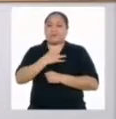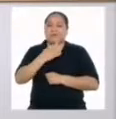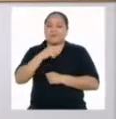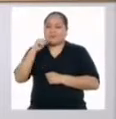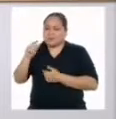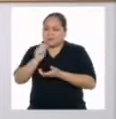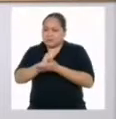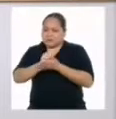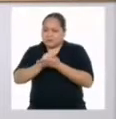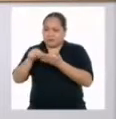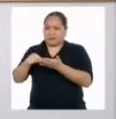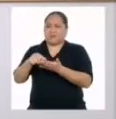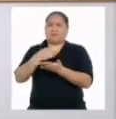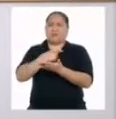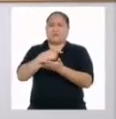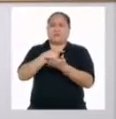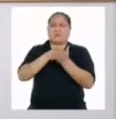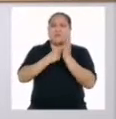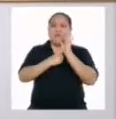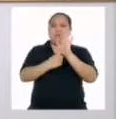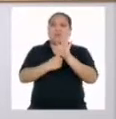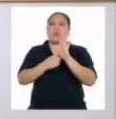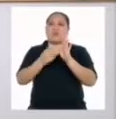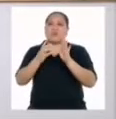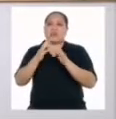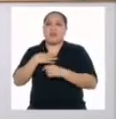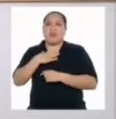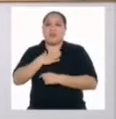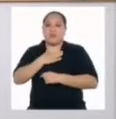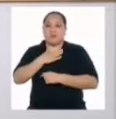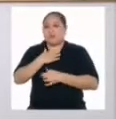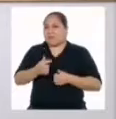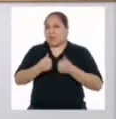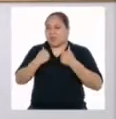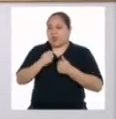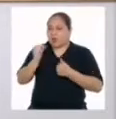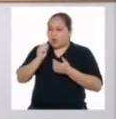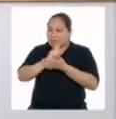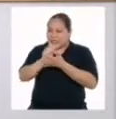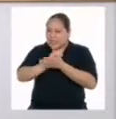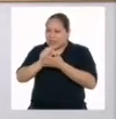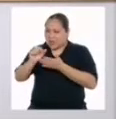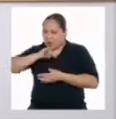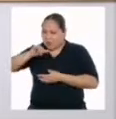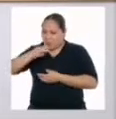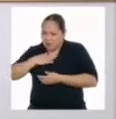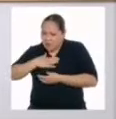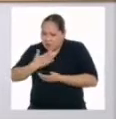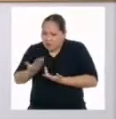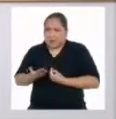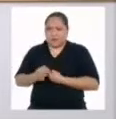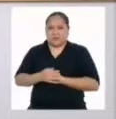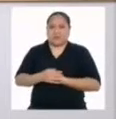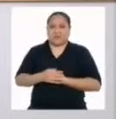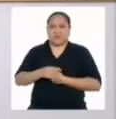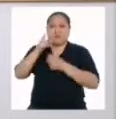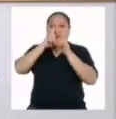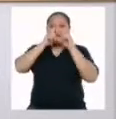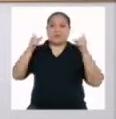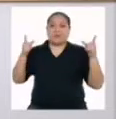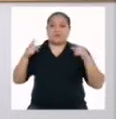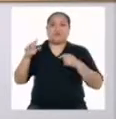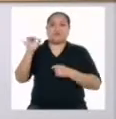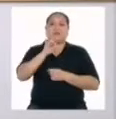un texto refleja un poco nuestra vida o que fue escrito precisamente para nosotros. Y es que la